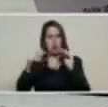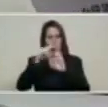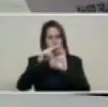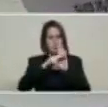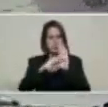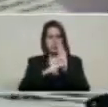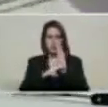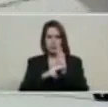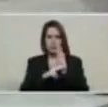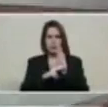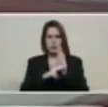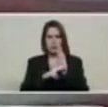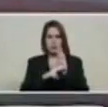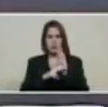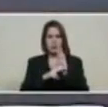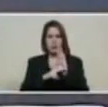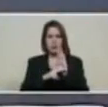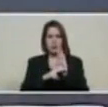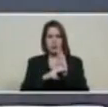cúmplase